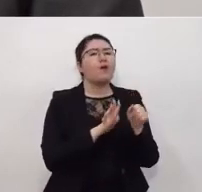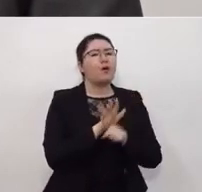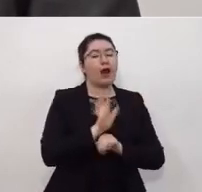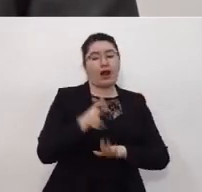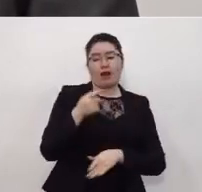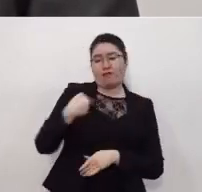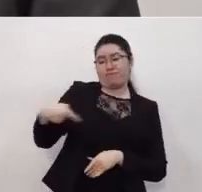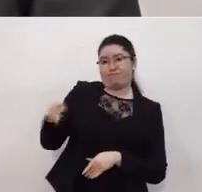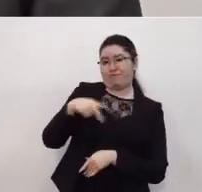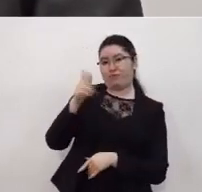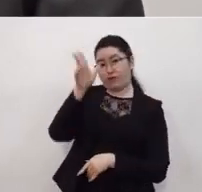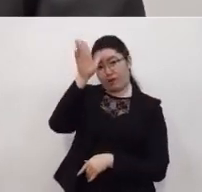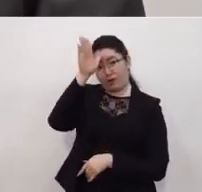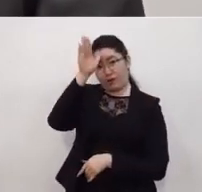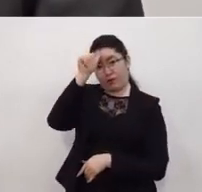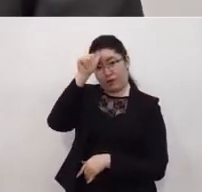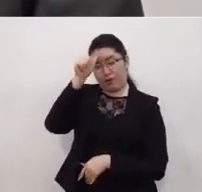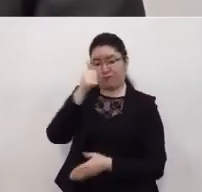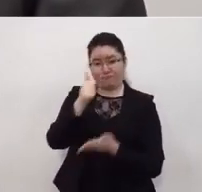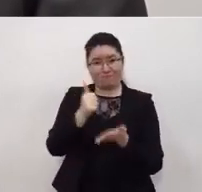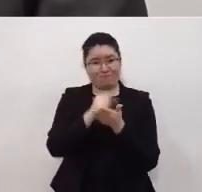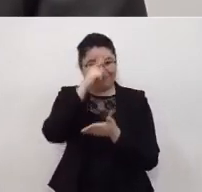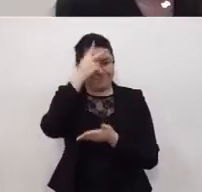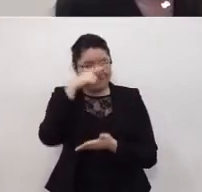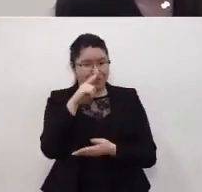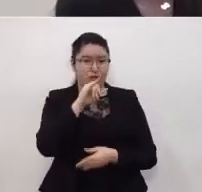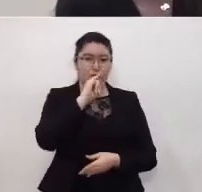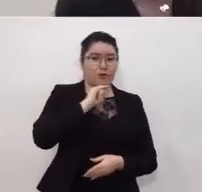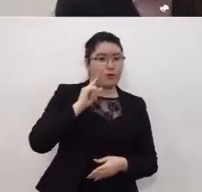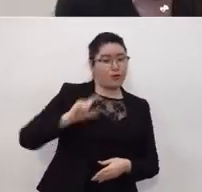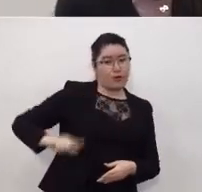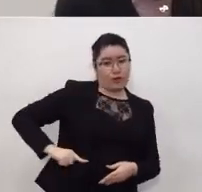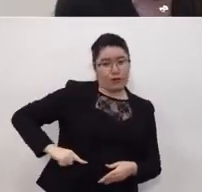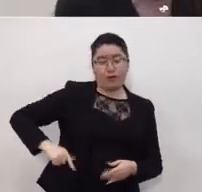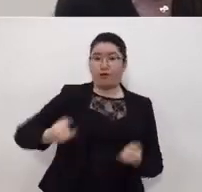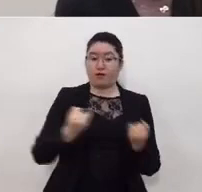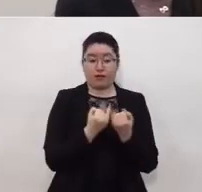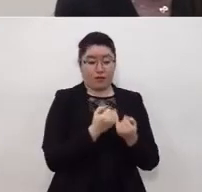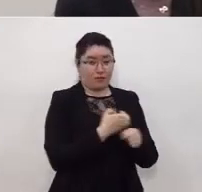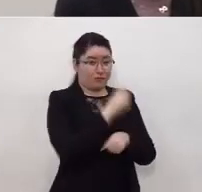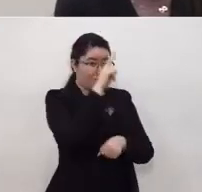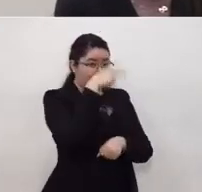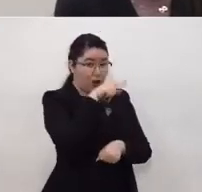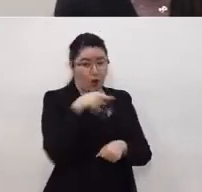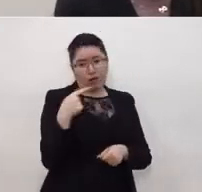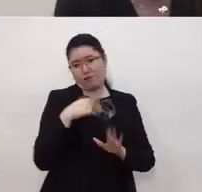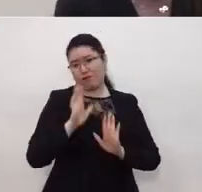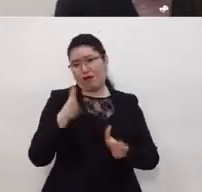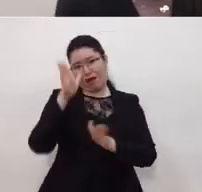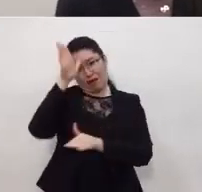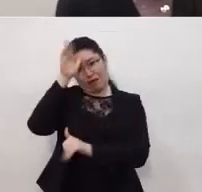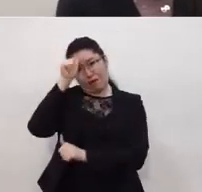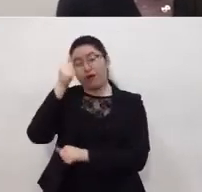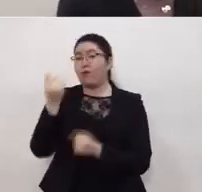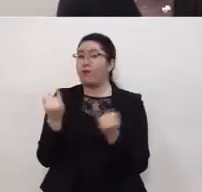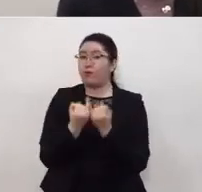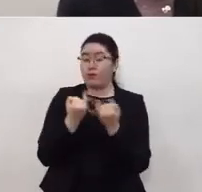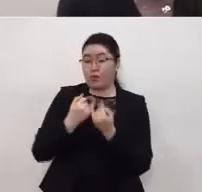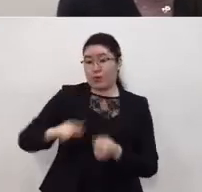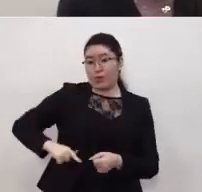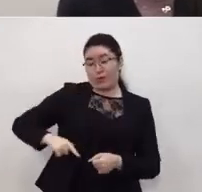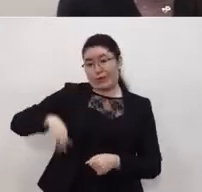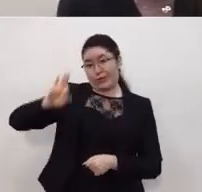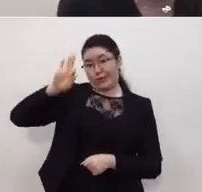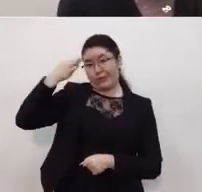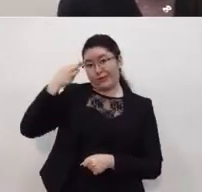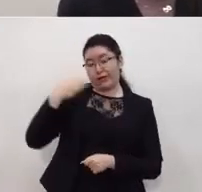sido acordadas con los mandatarios de la Ciudad de México y el Estado de México y que son totalmente respaldadas por el